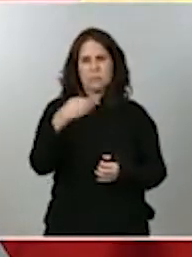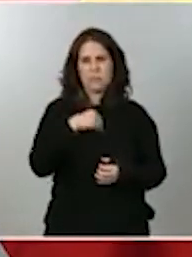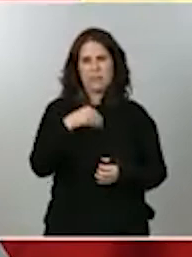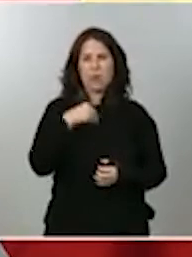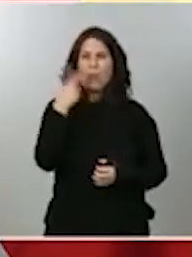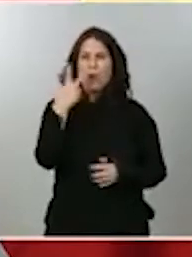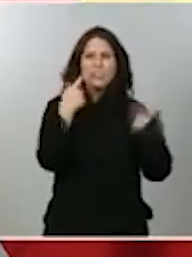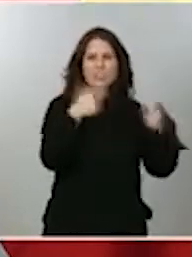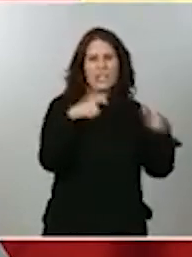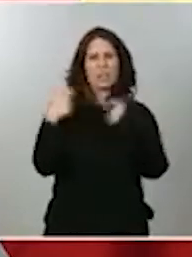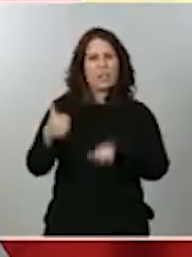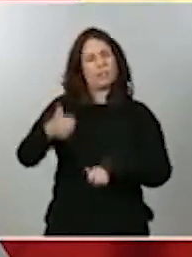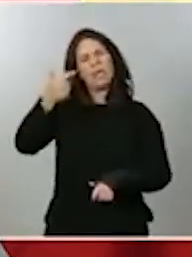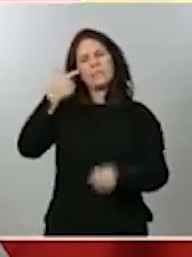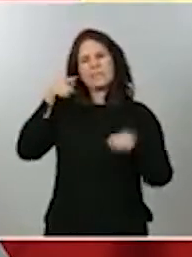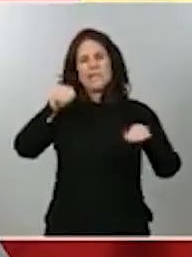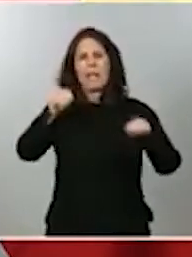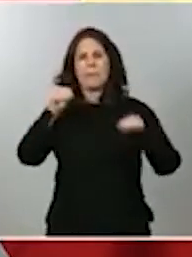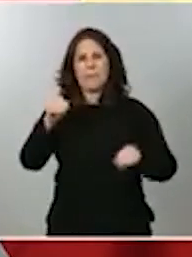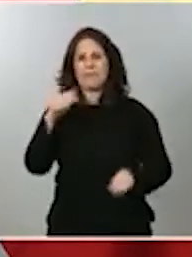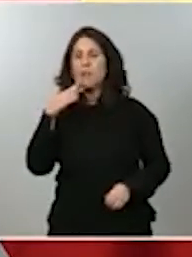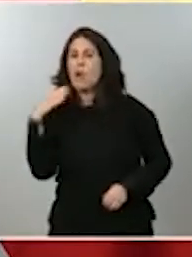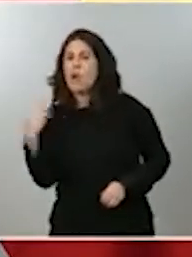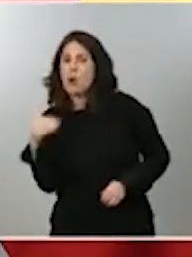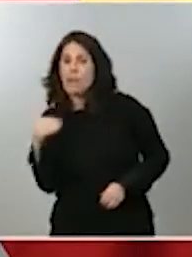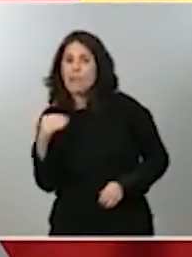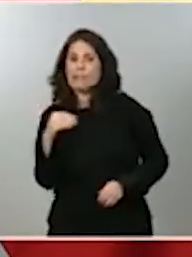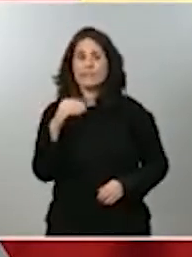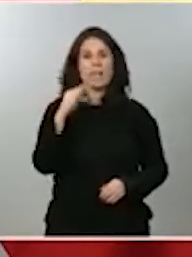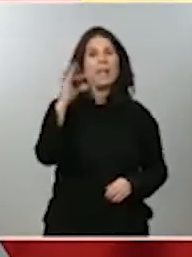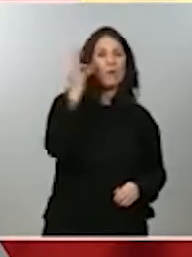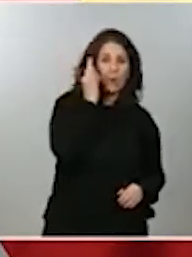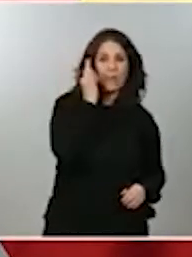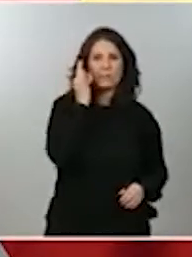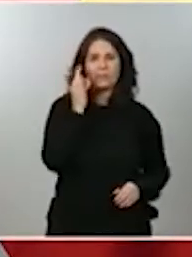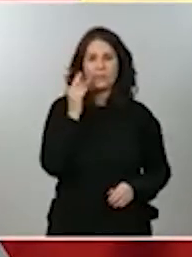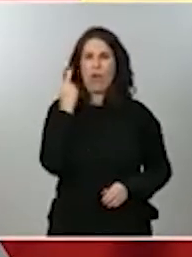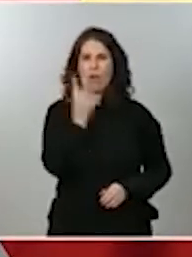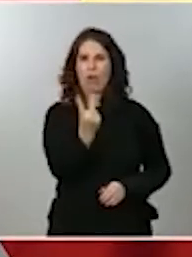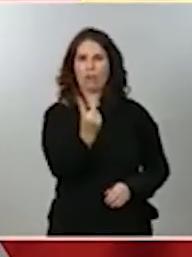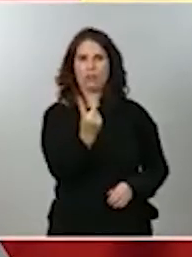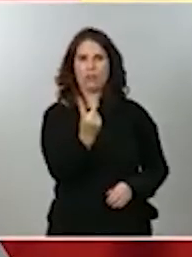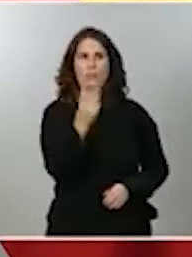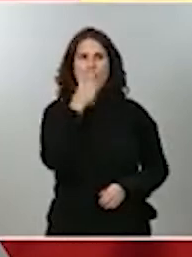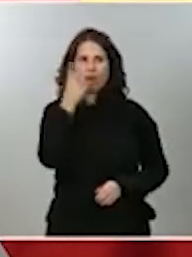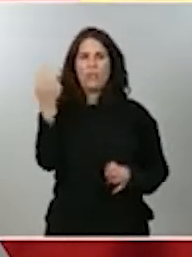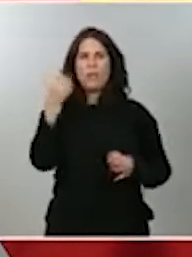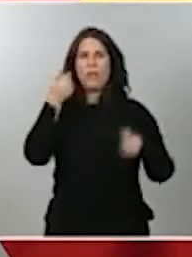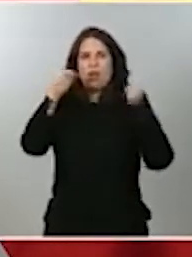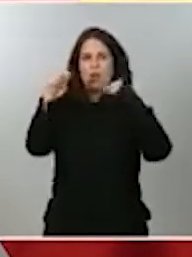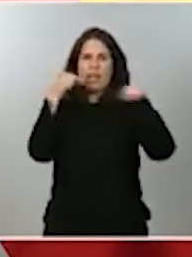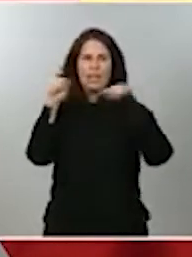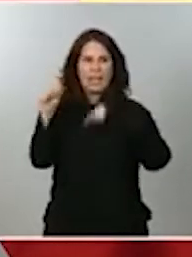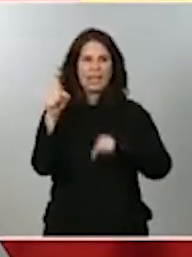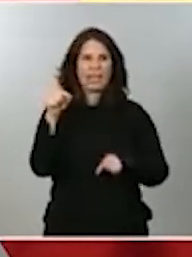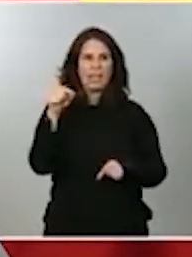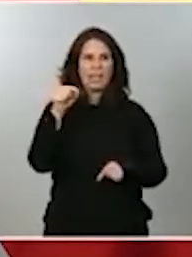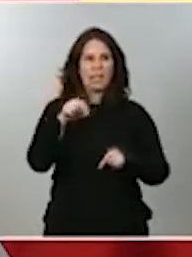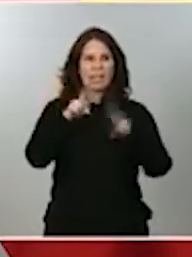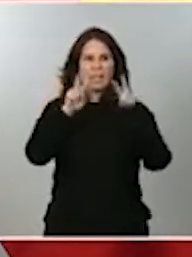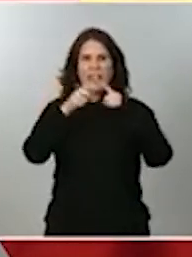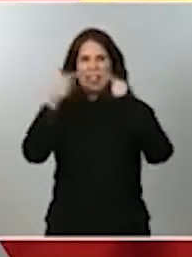dos vectores sociales, que son los jóvenes y, principalmente, las mujeres. Por tanto, hay que corregir este déficit justamente